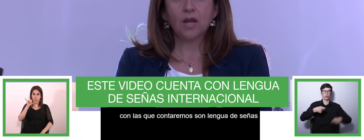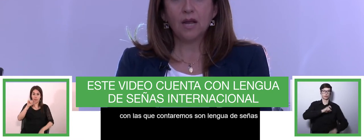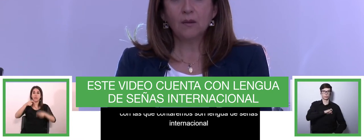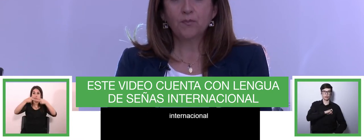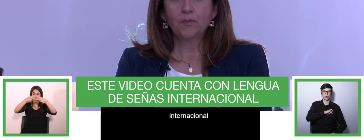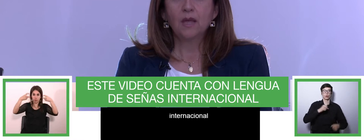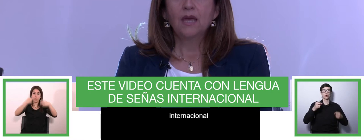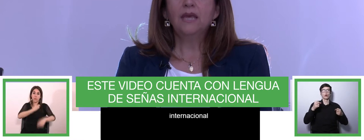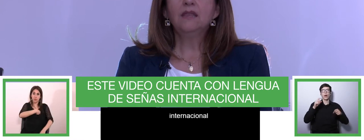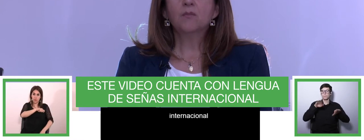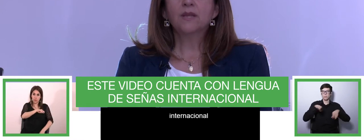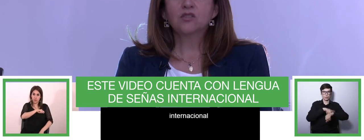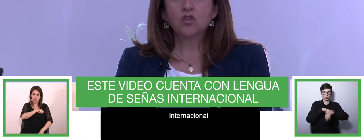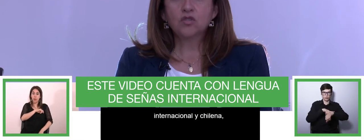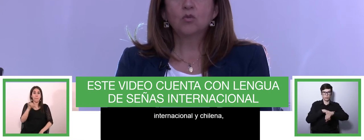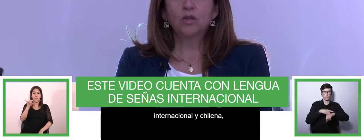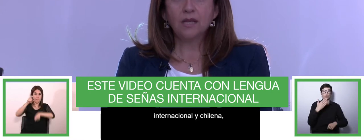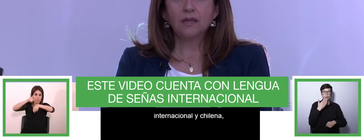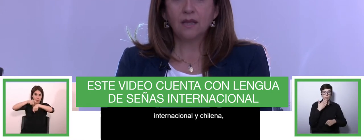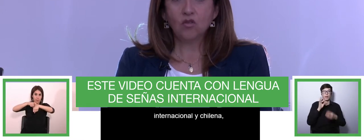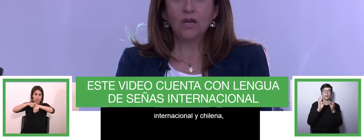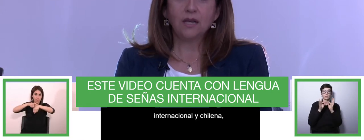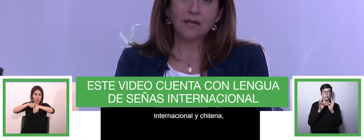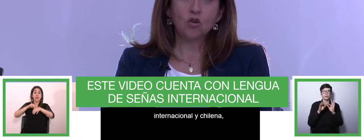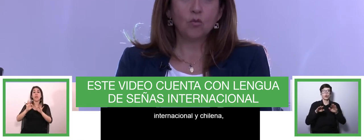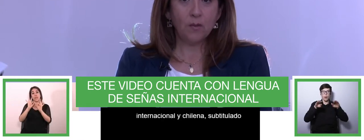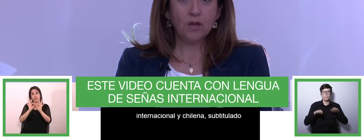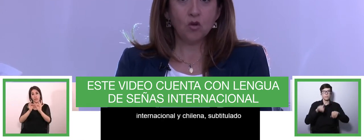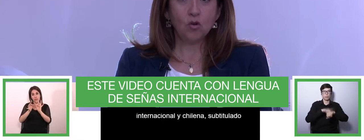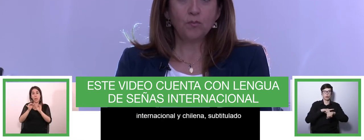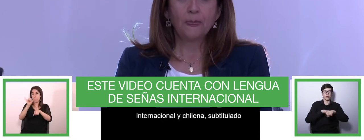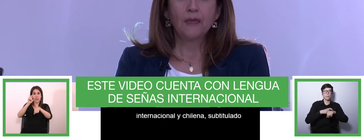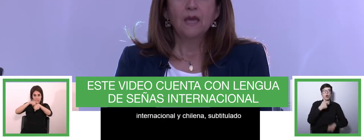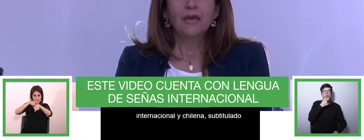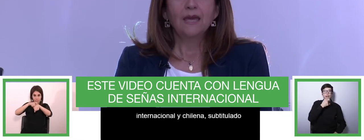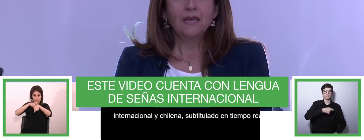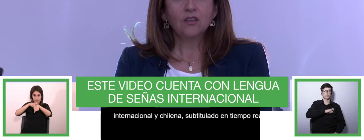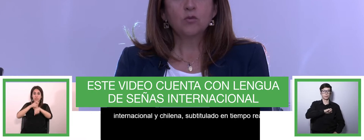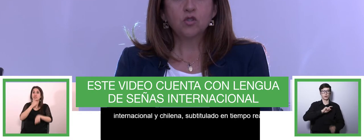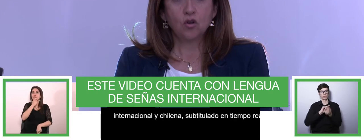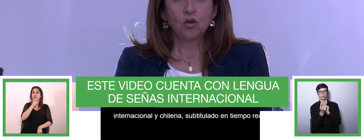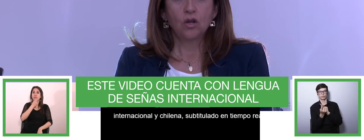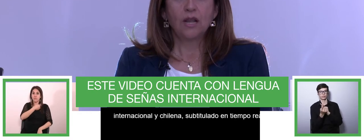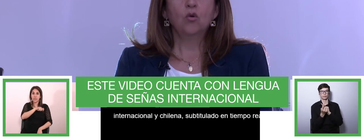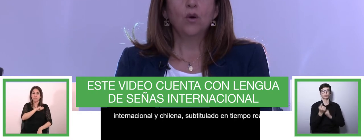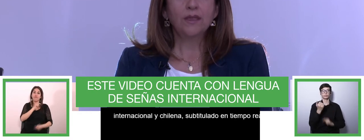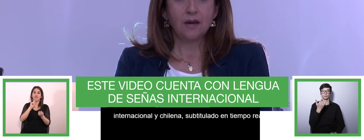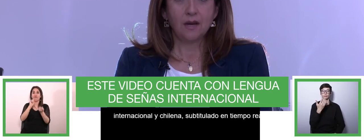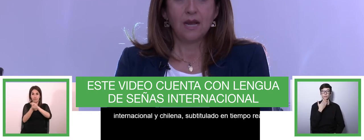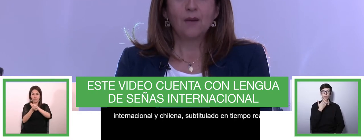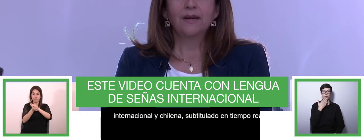tiempo real, interpretación simultánea tanto al inglés como al español, y esta opción la